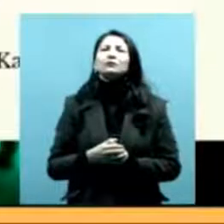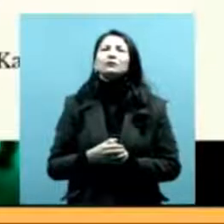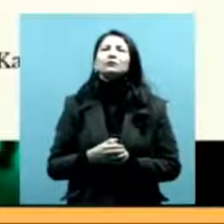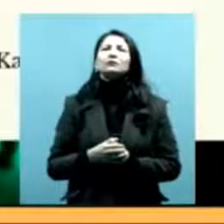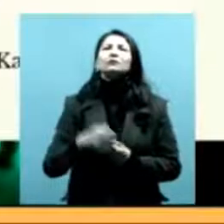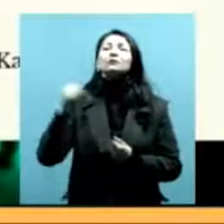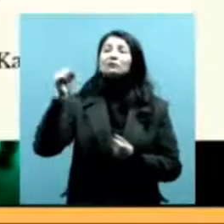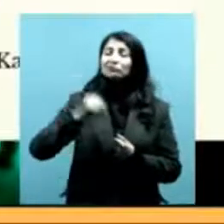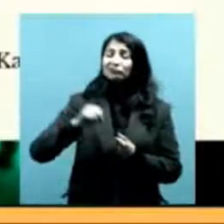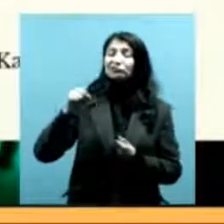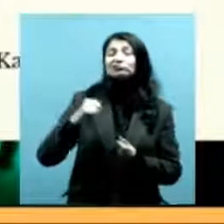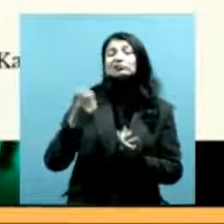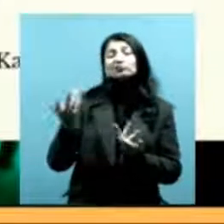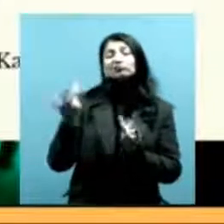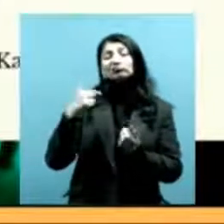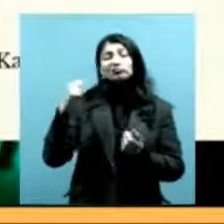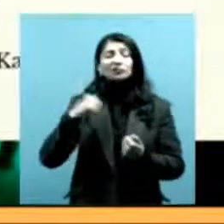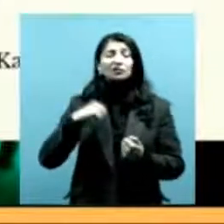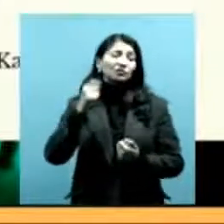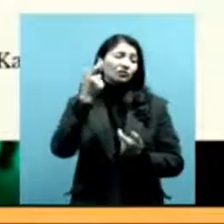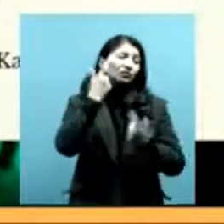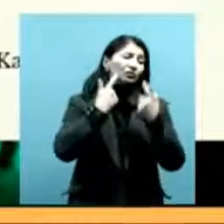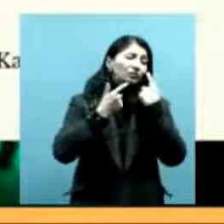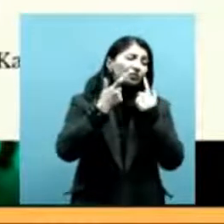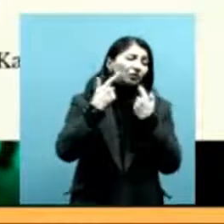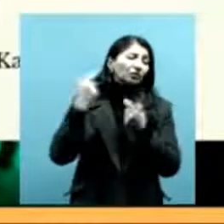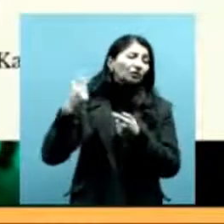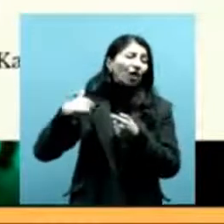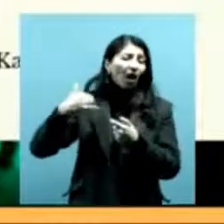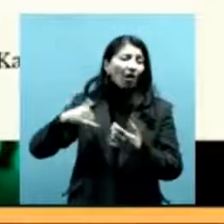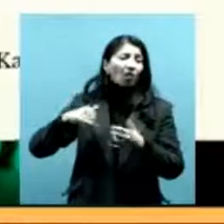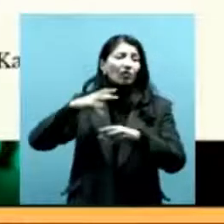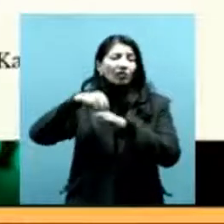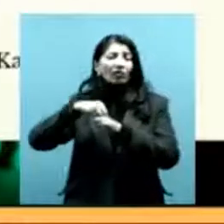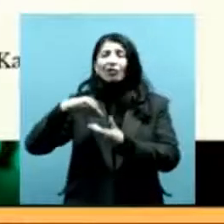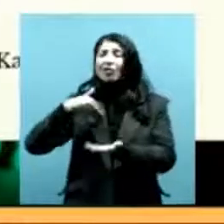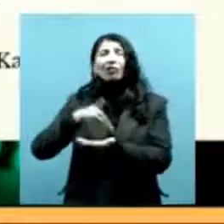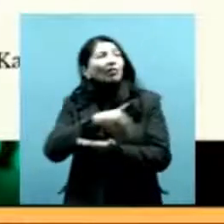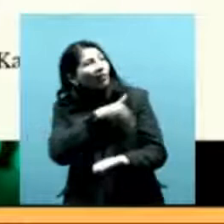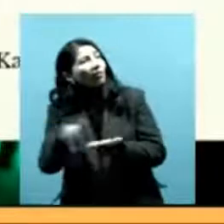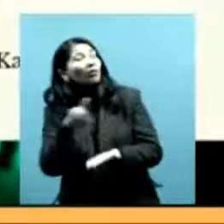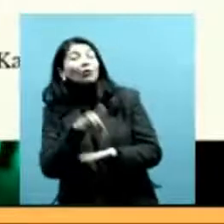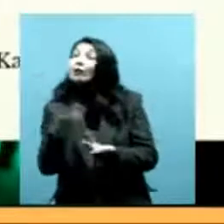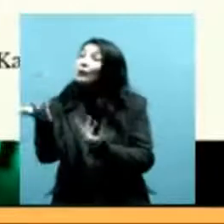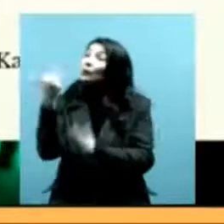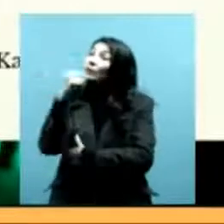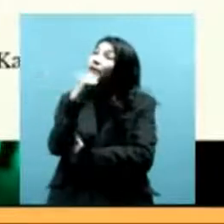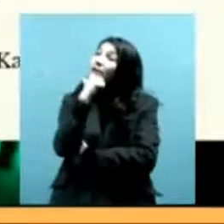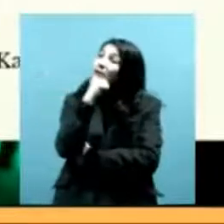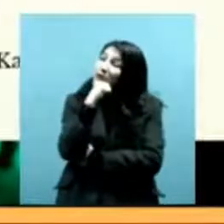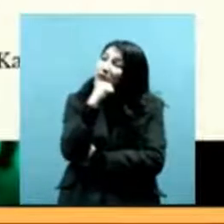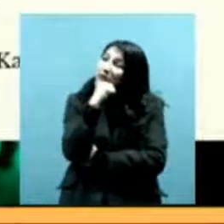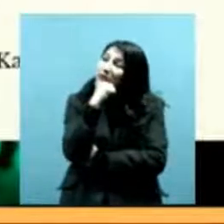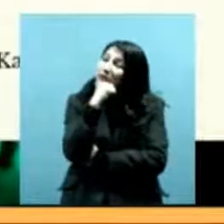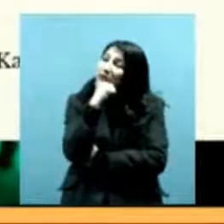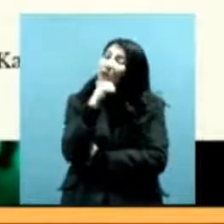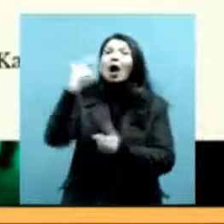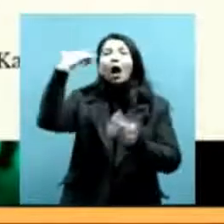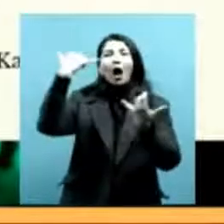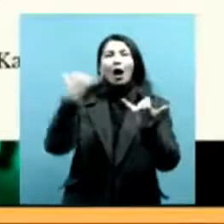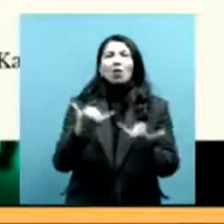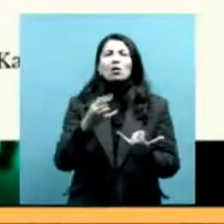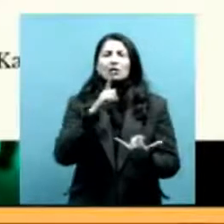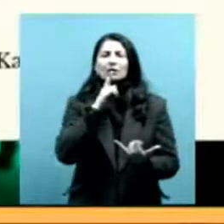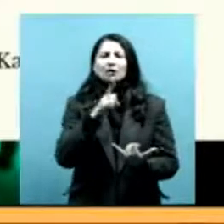estábamos ahí en tal parte que ahora dicen que son dueños y vinieron a corrernos. Dice, nos dijeron que aquí había una